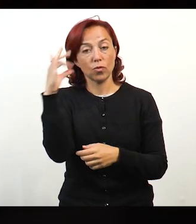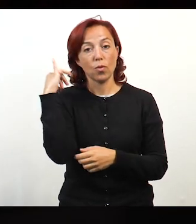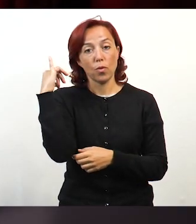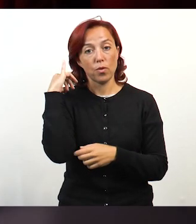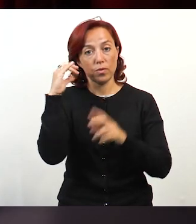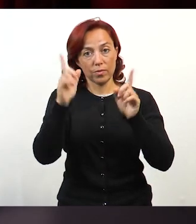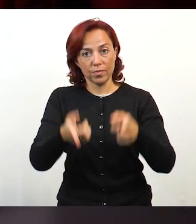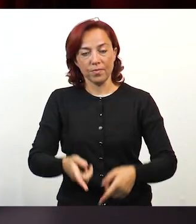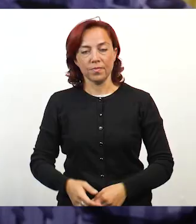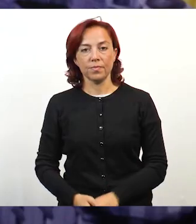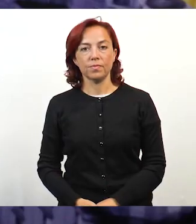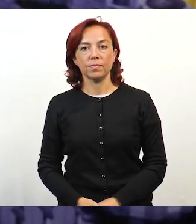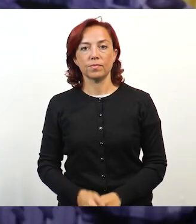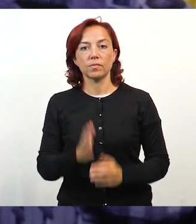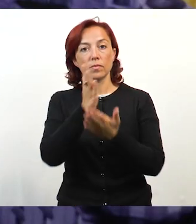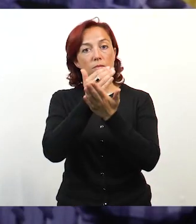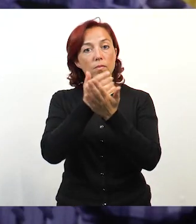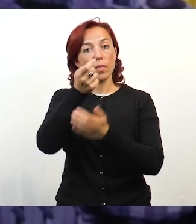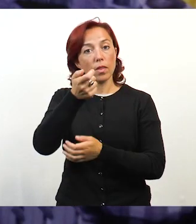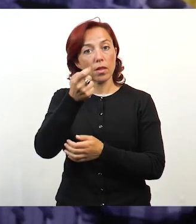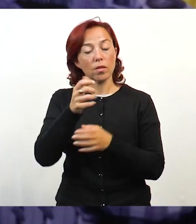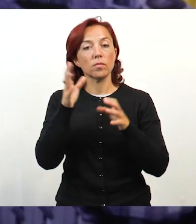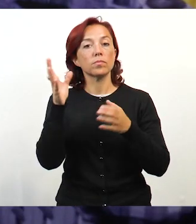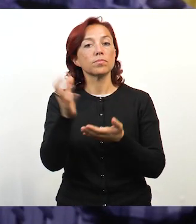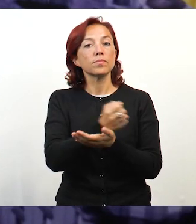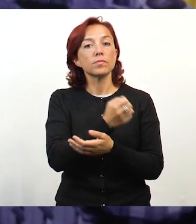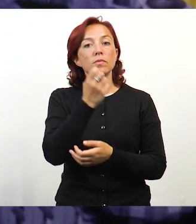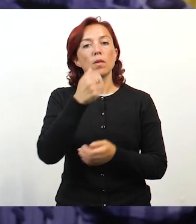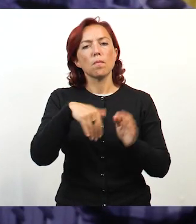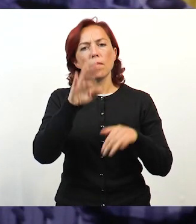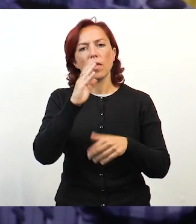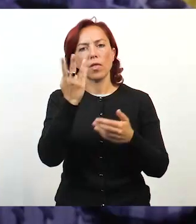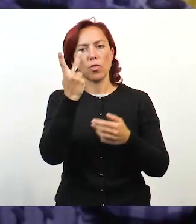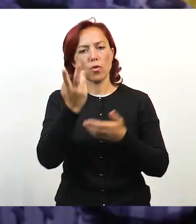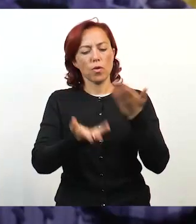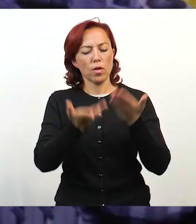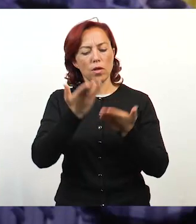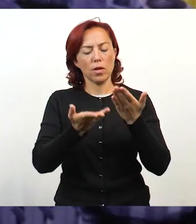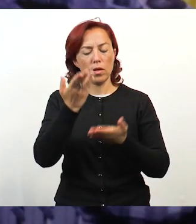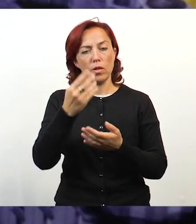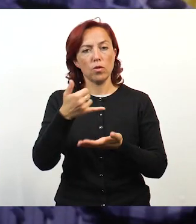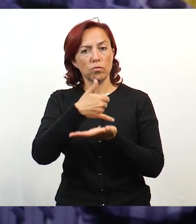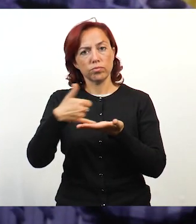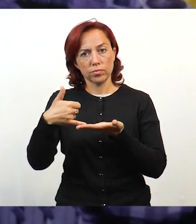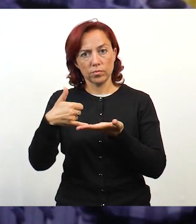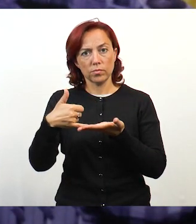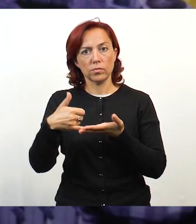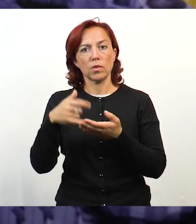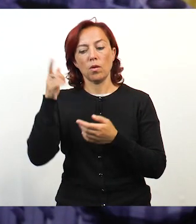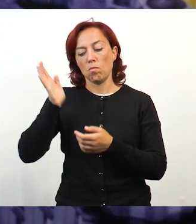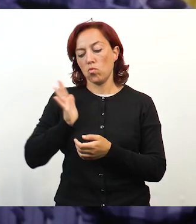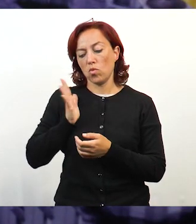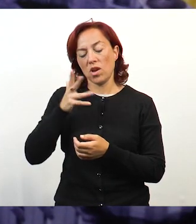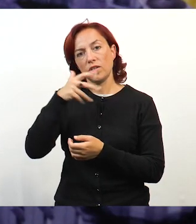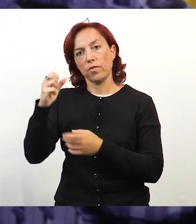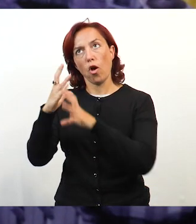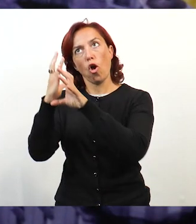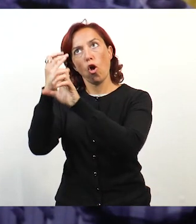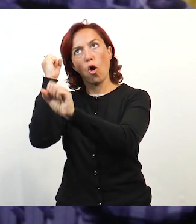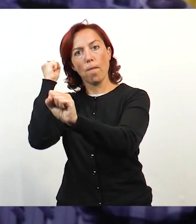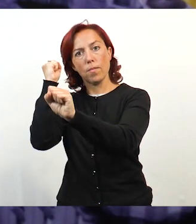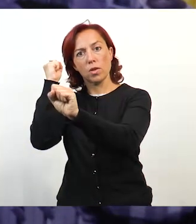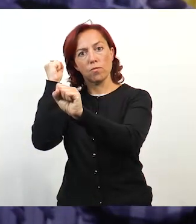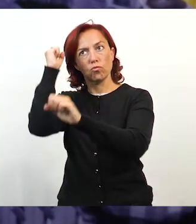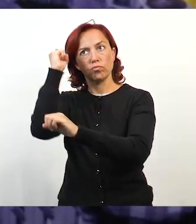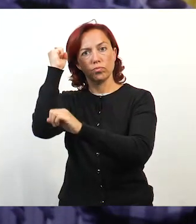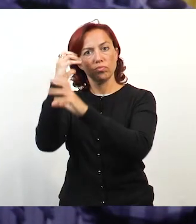la ciudad de Tarariras. En Rivera se incautaron más de dos kilos de cocaína que eran llevados por una pasajera en un ómnibus del